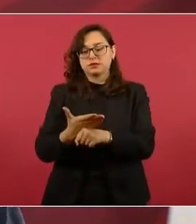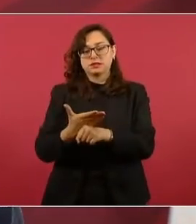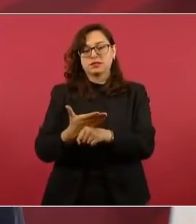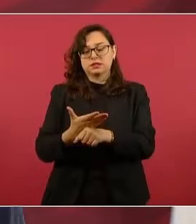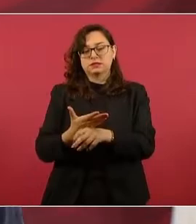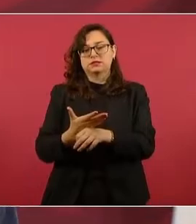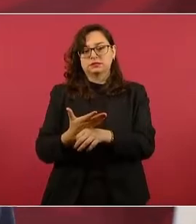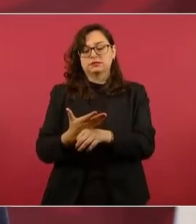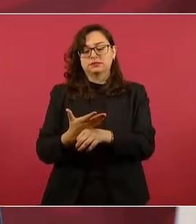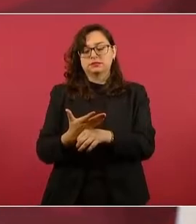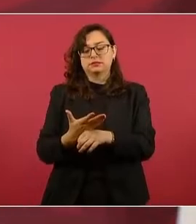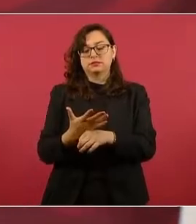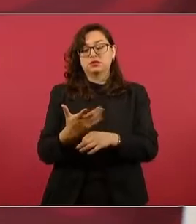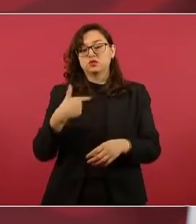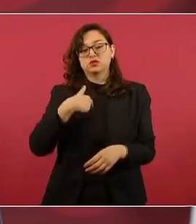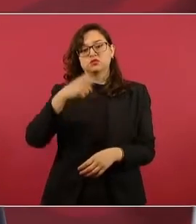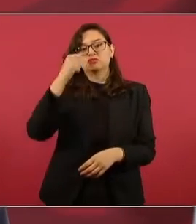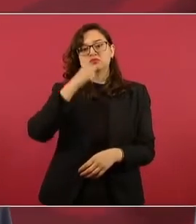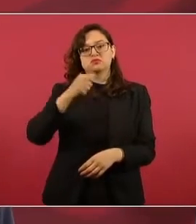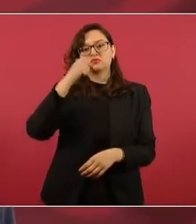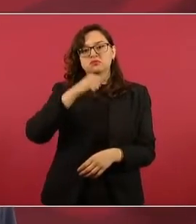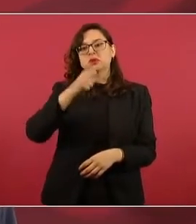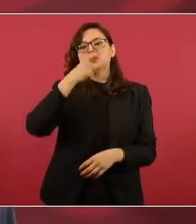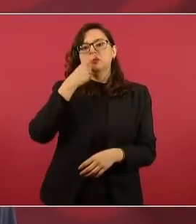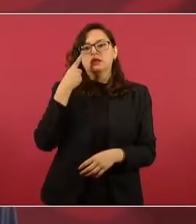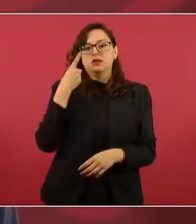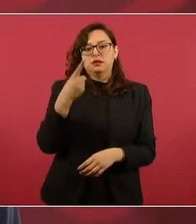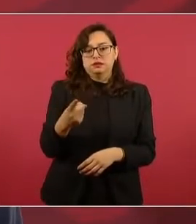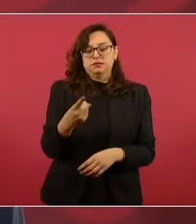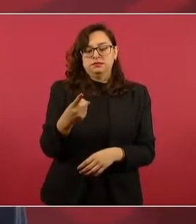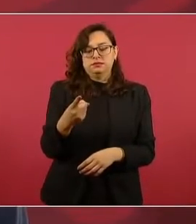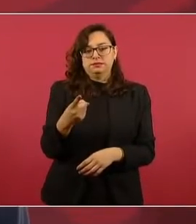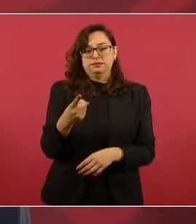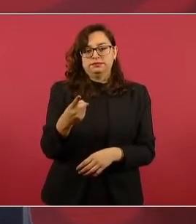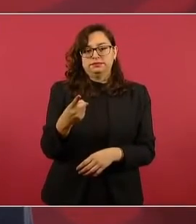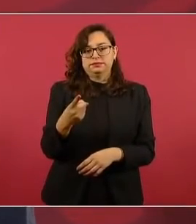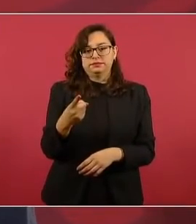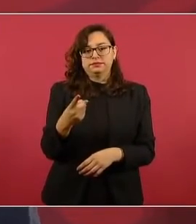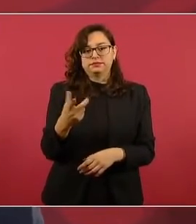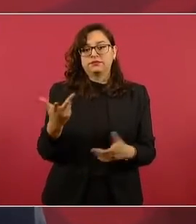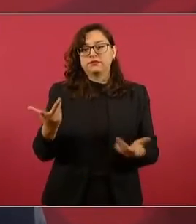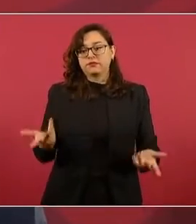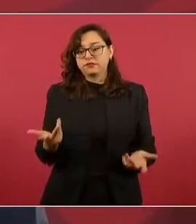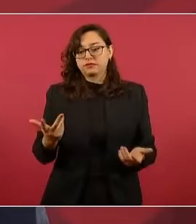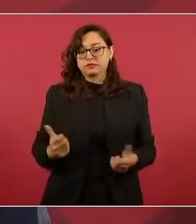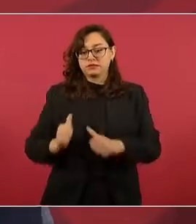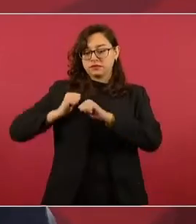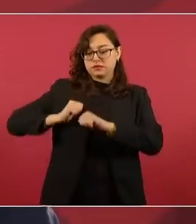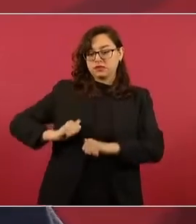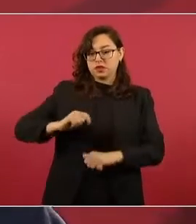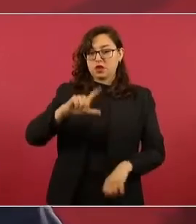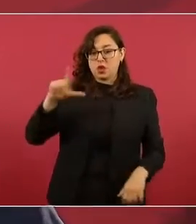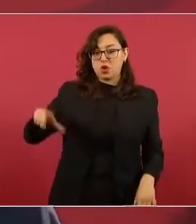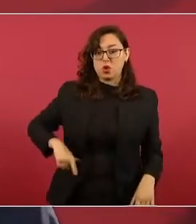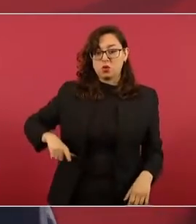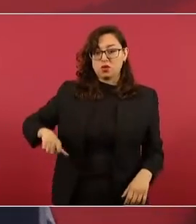los funcionarios no se mandan solos